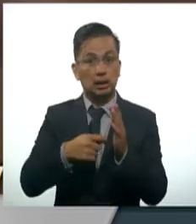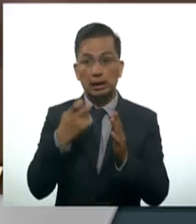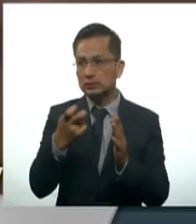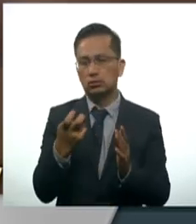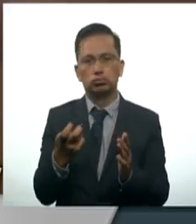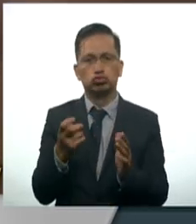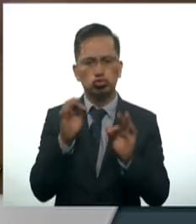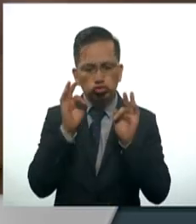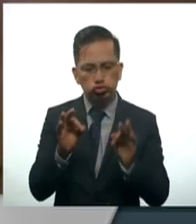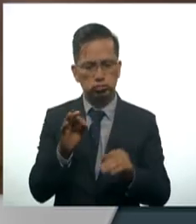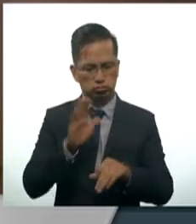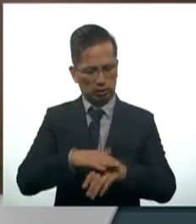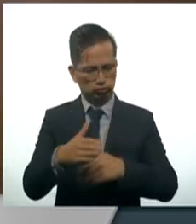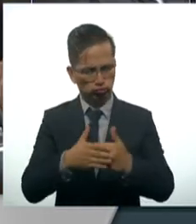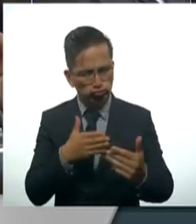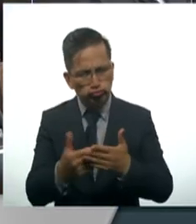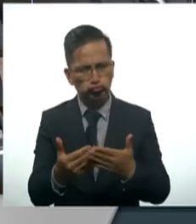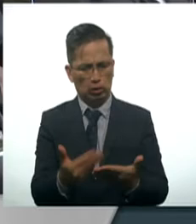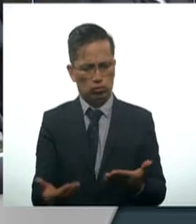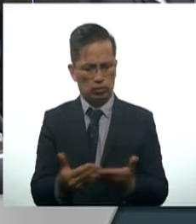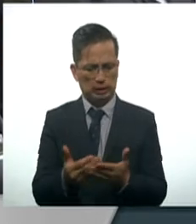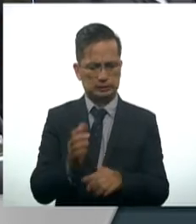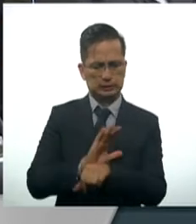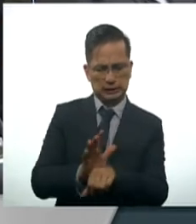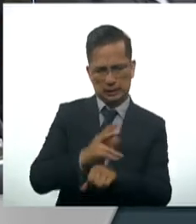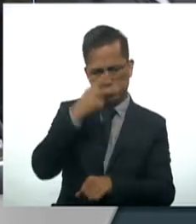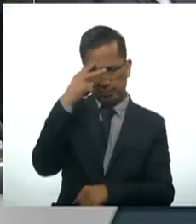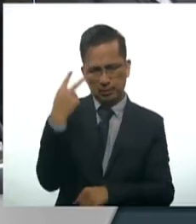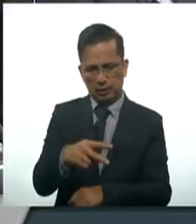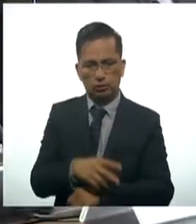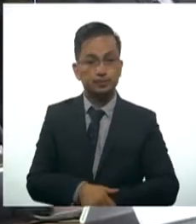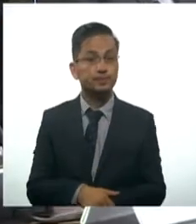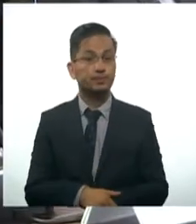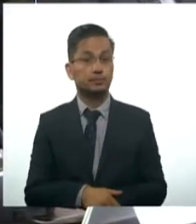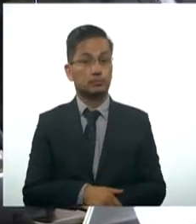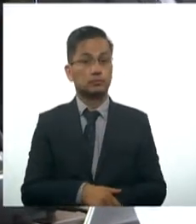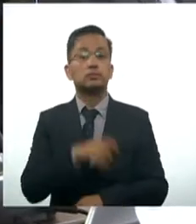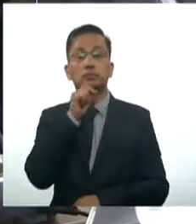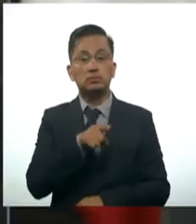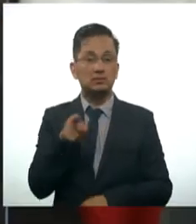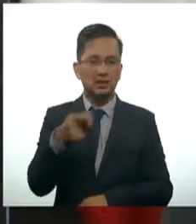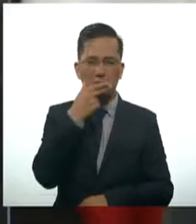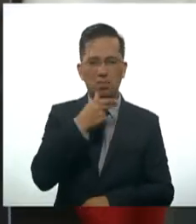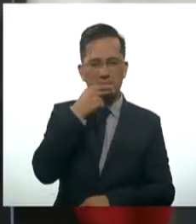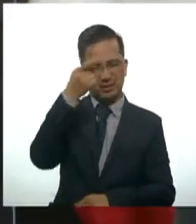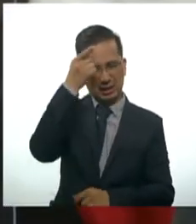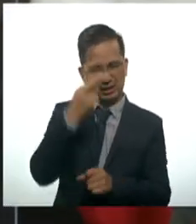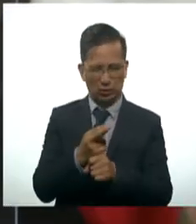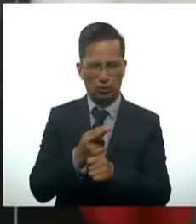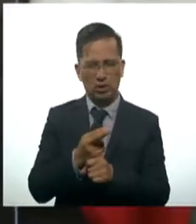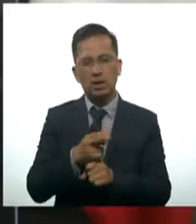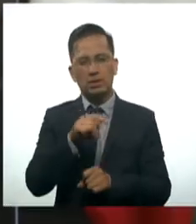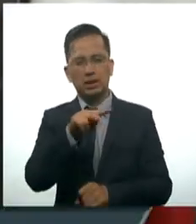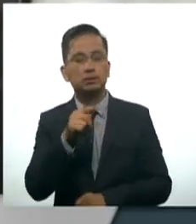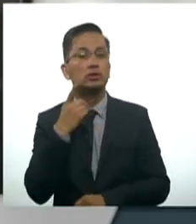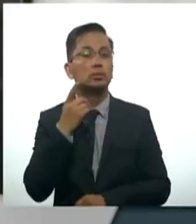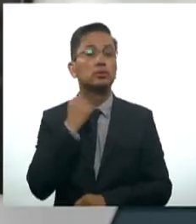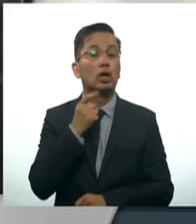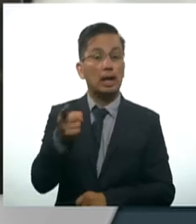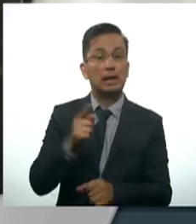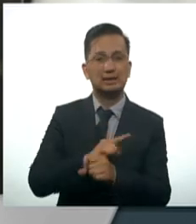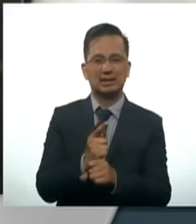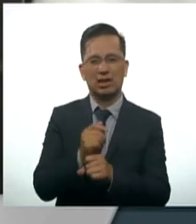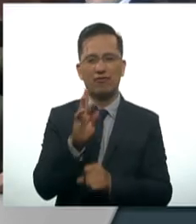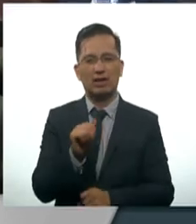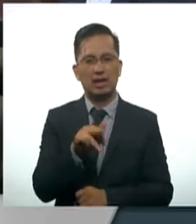estrictamente actuales de cine mexicano. En el evento también estuvo presente el director del Canal del Congreso, el licenciado Eduardo Fernández, quien fue reconocido